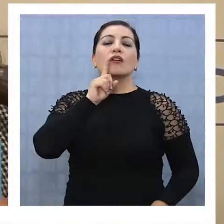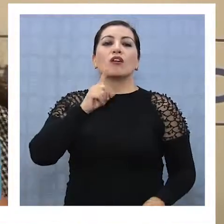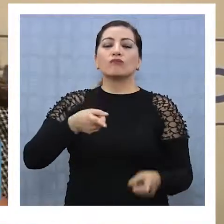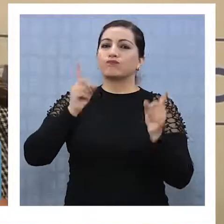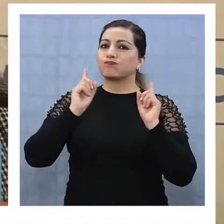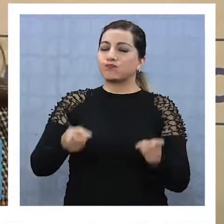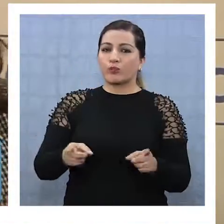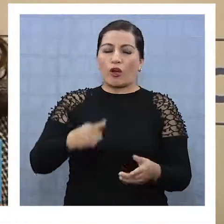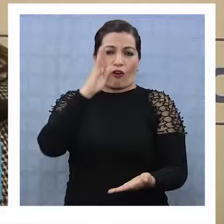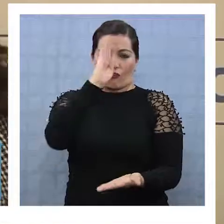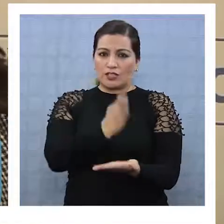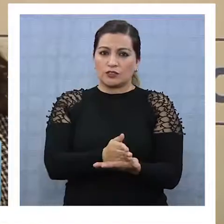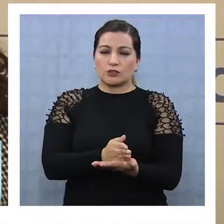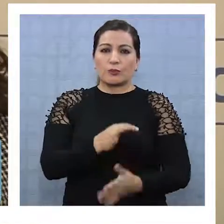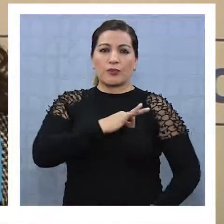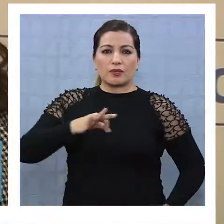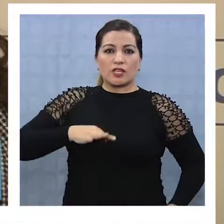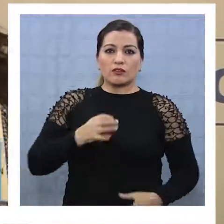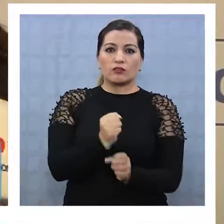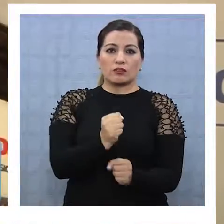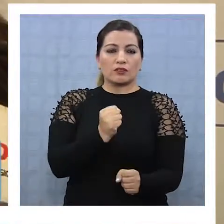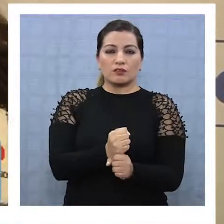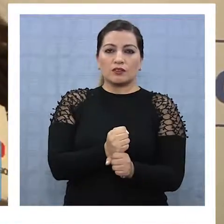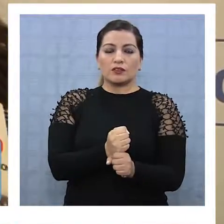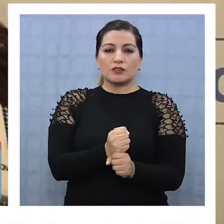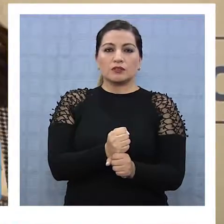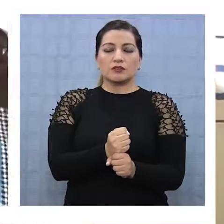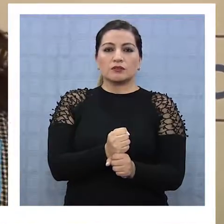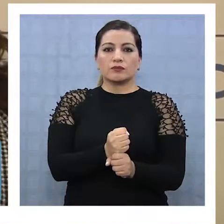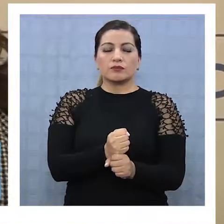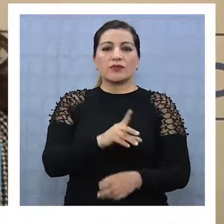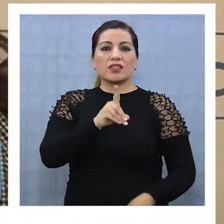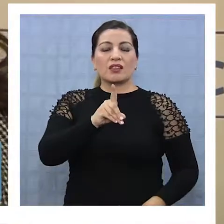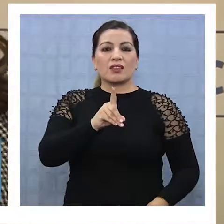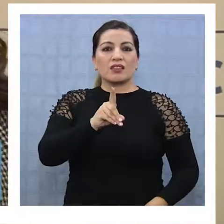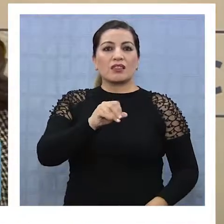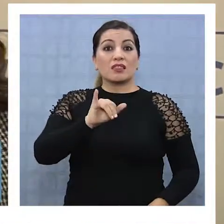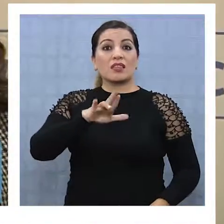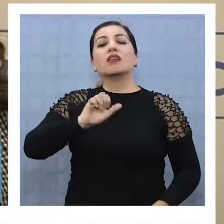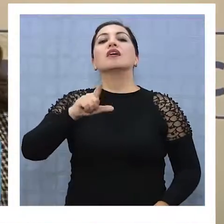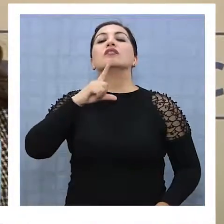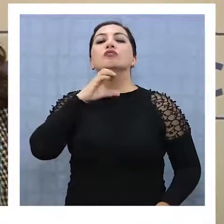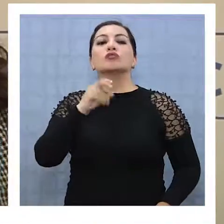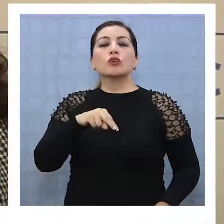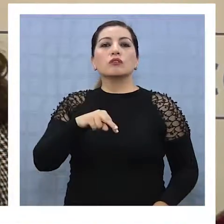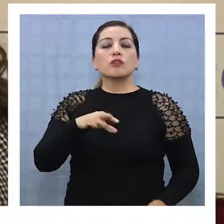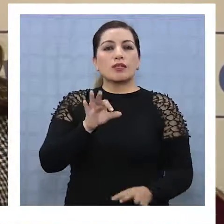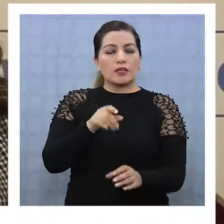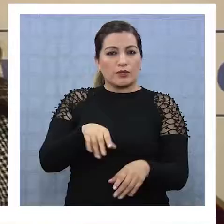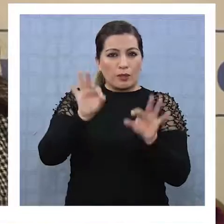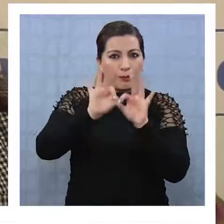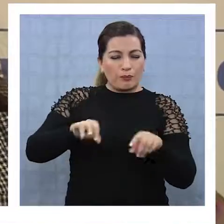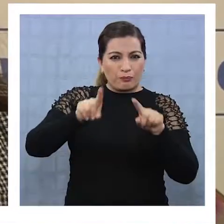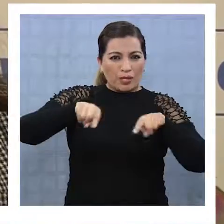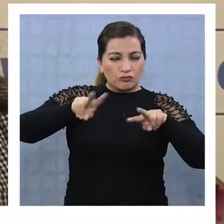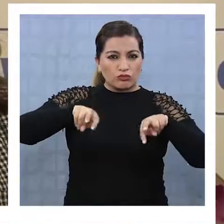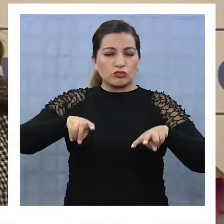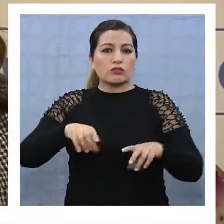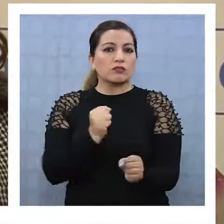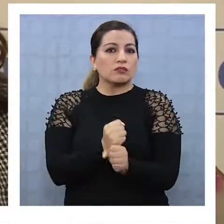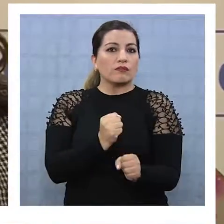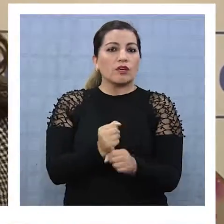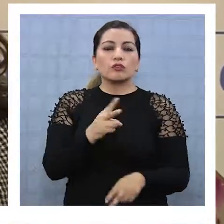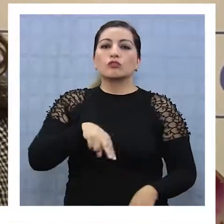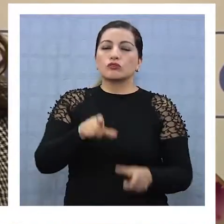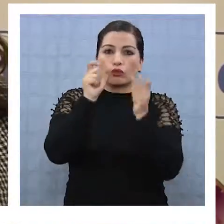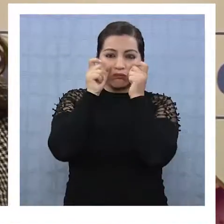una obligatoriedad que como Ministerio del Trabajo, a través de la dirección y la inspección del trabajo, vamos a permanentemente fiscalizar.